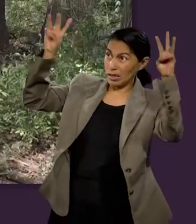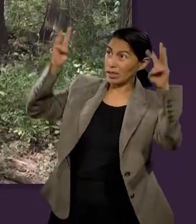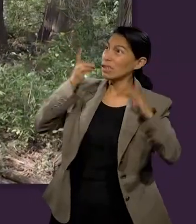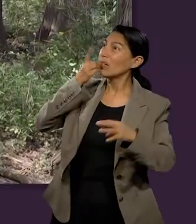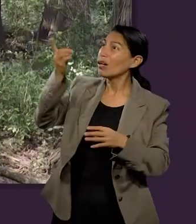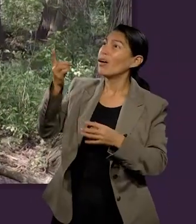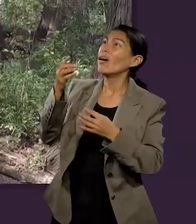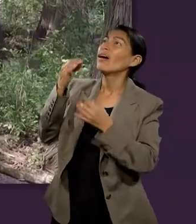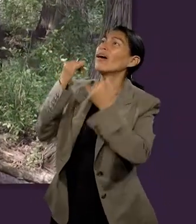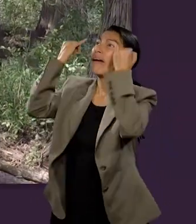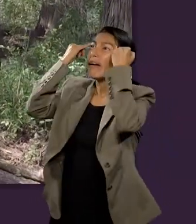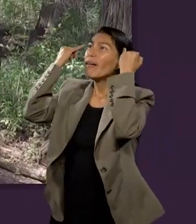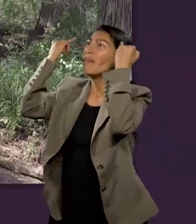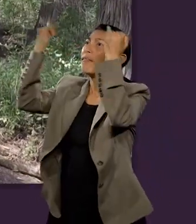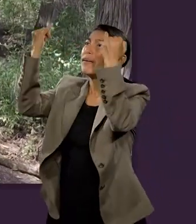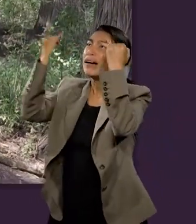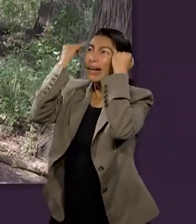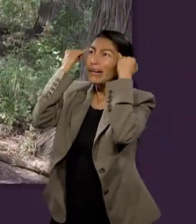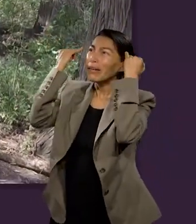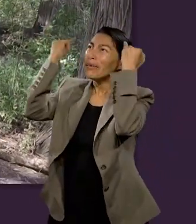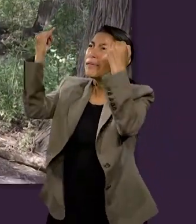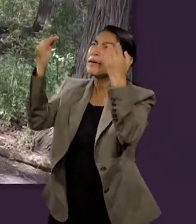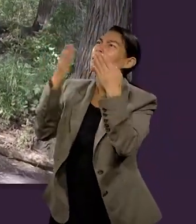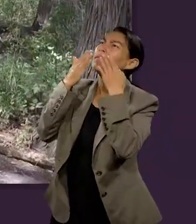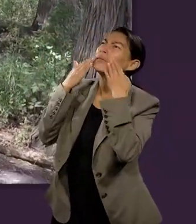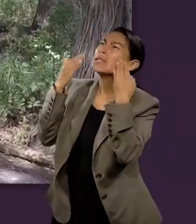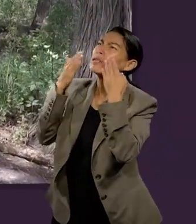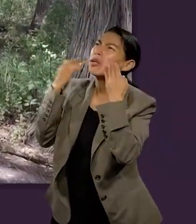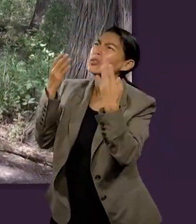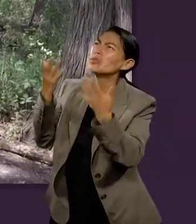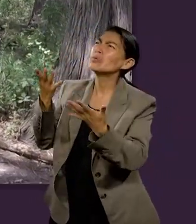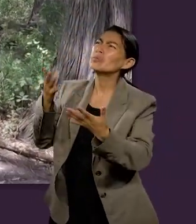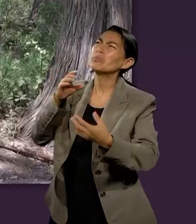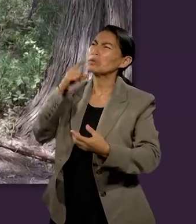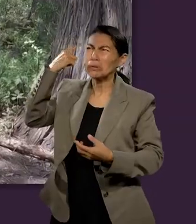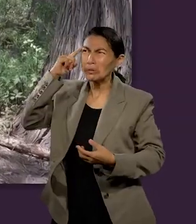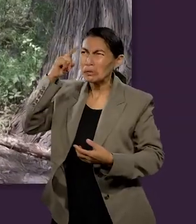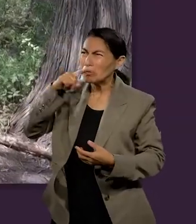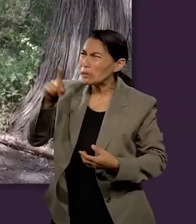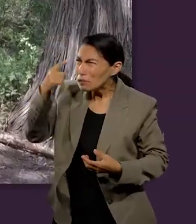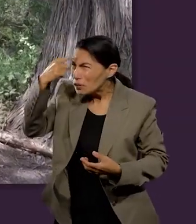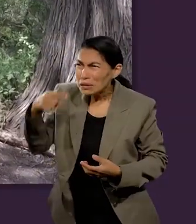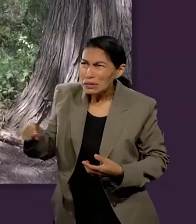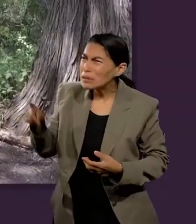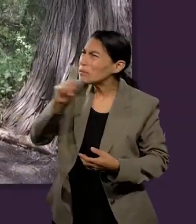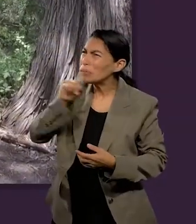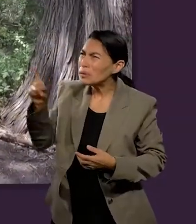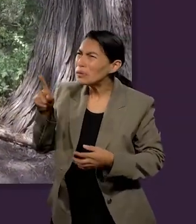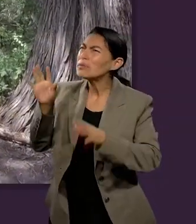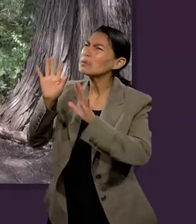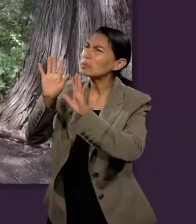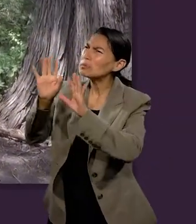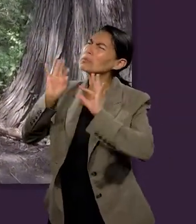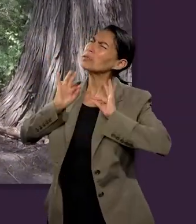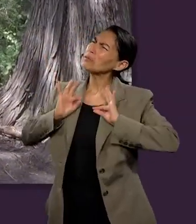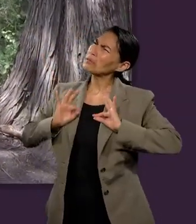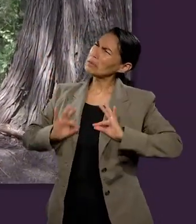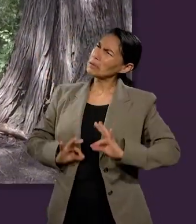era? Jehová, Jehová. Fuerte, misericordioso, piadoso, tardo para la ira, etc. El carácter de Dios.